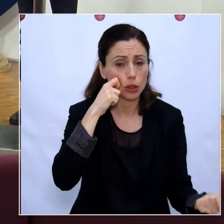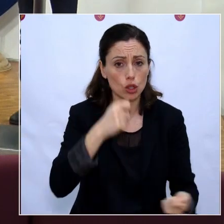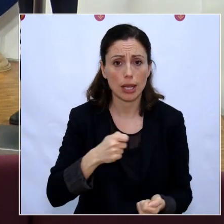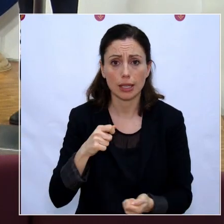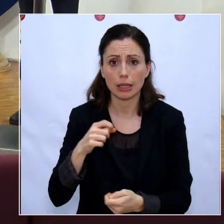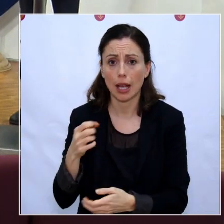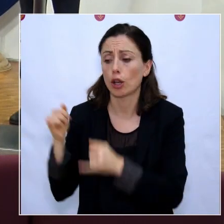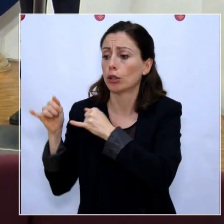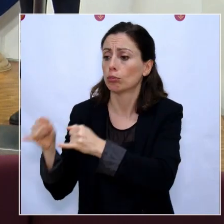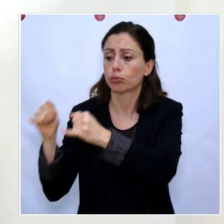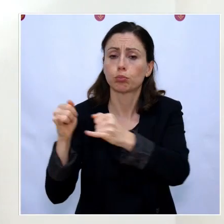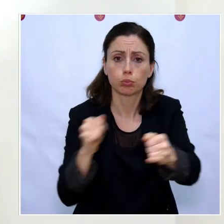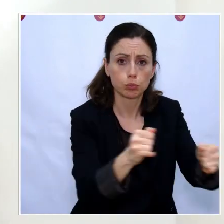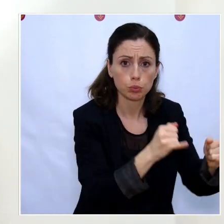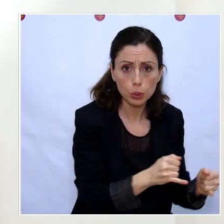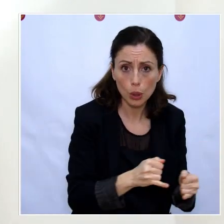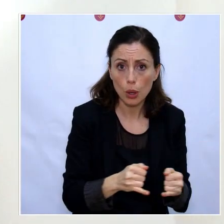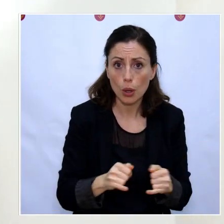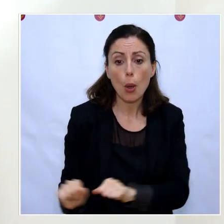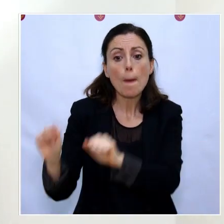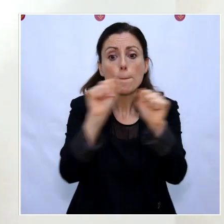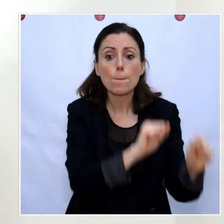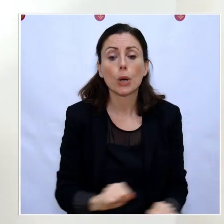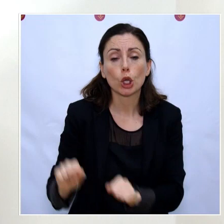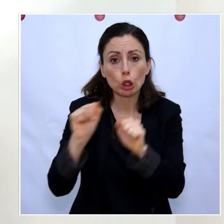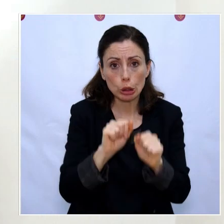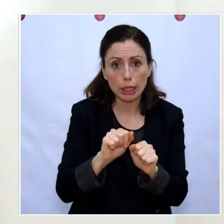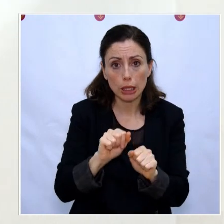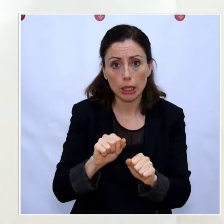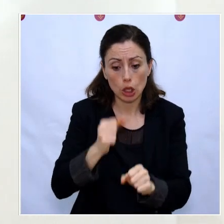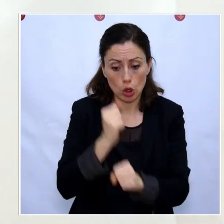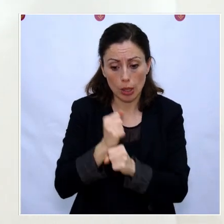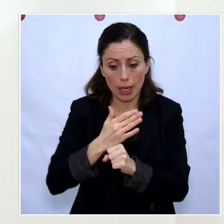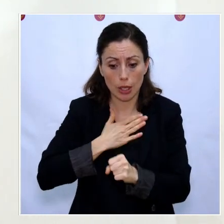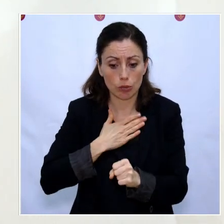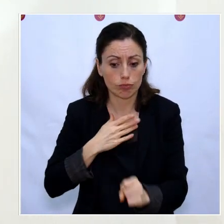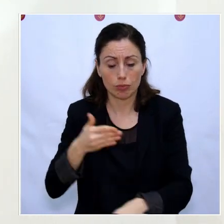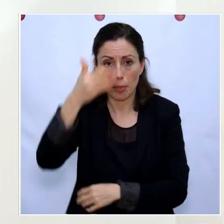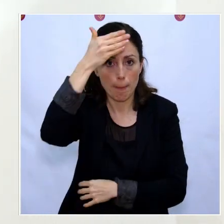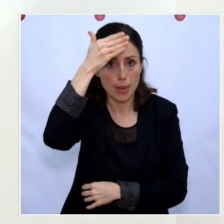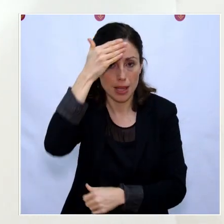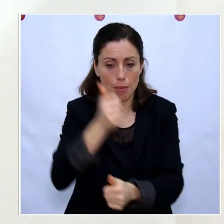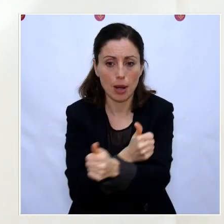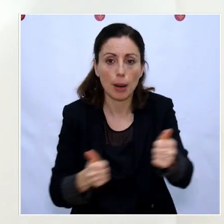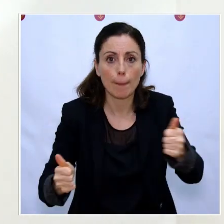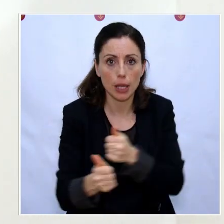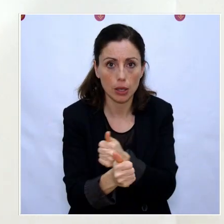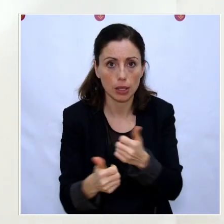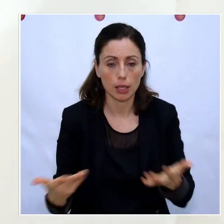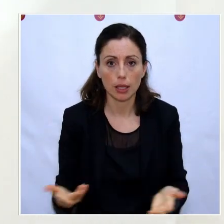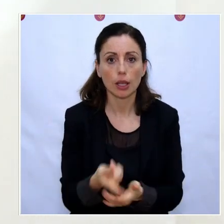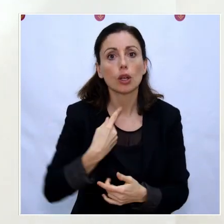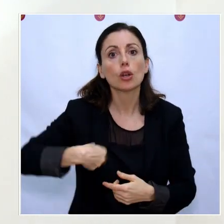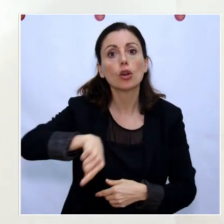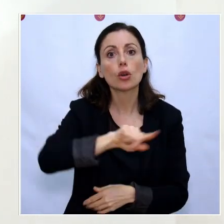La prevención y la protección de nuestros trabajadores es un objetivo prioritario, ya lo ha comentado nuestro presidente, y estamos haciendo formación, porque